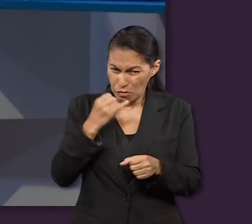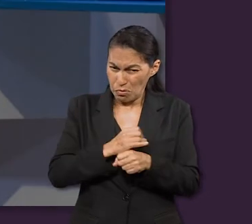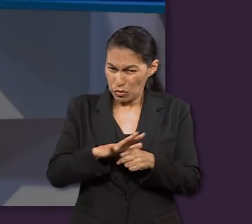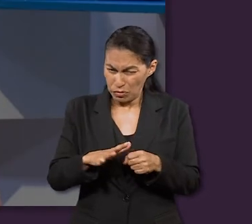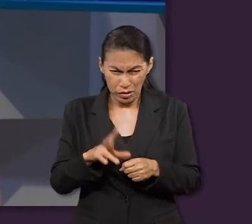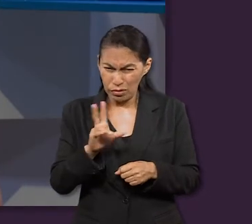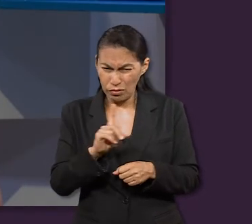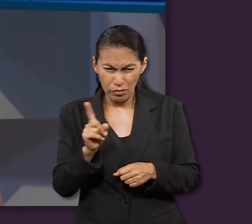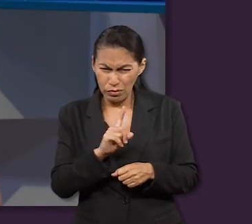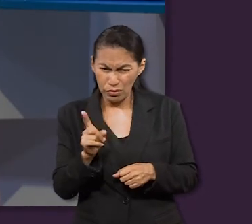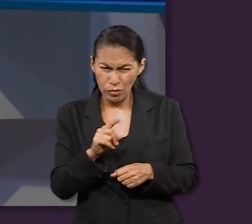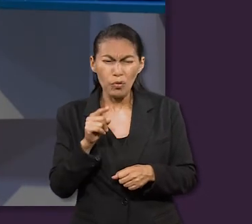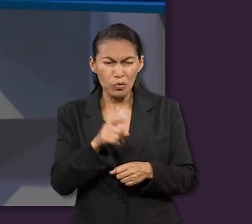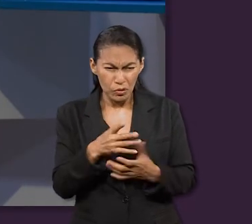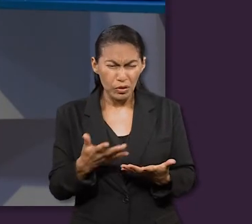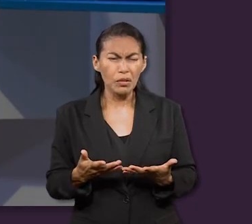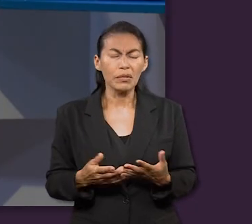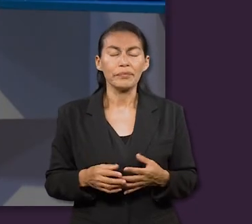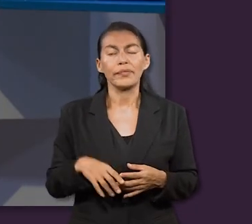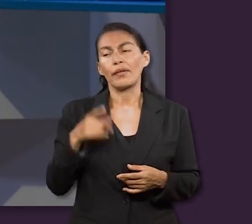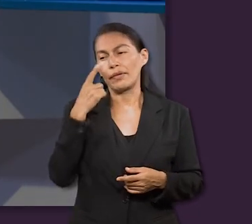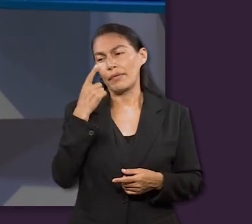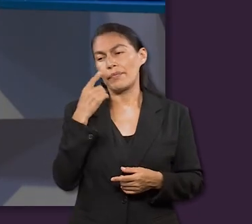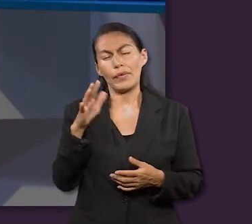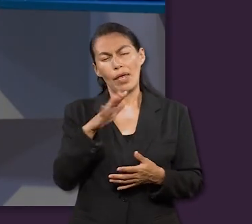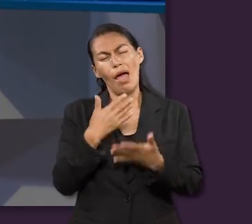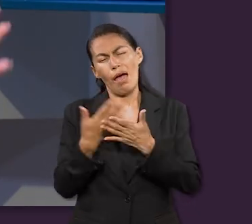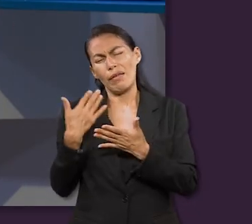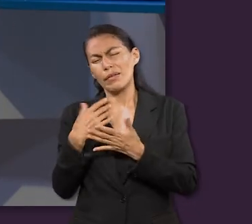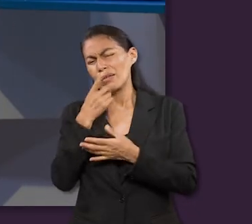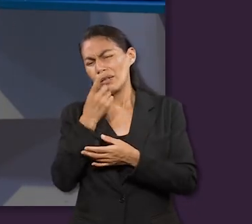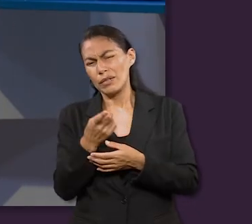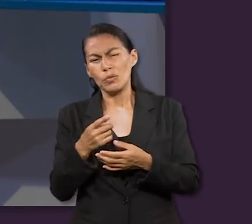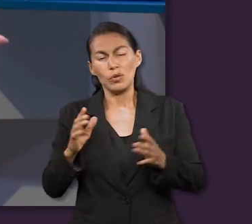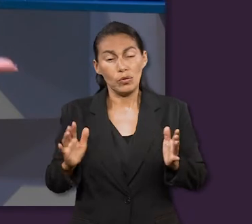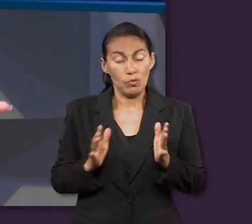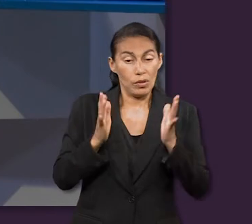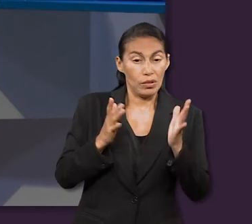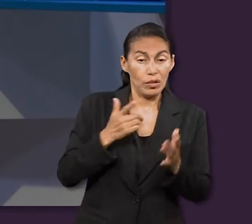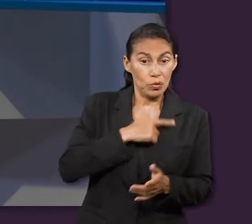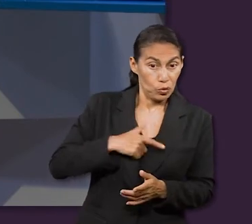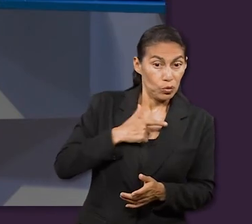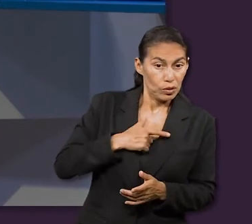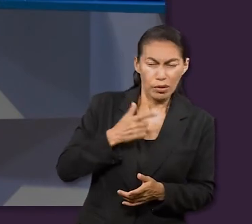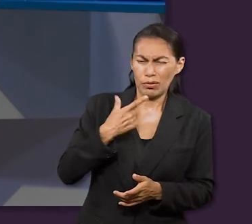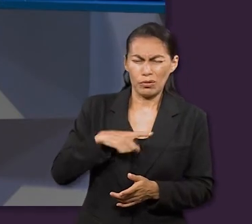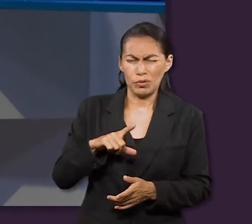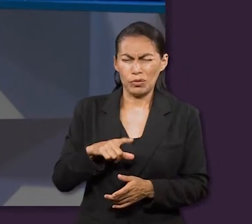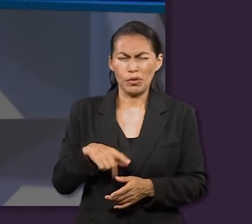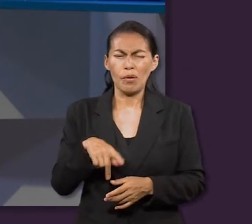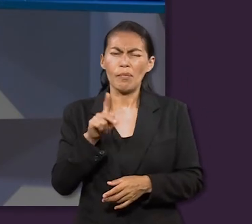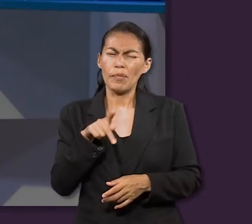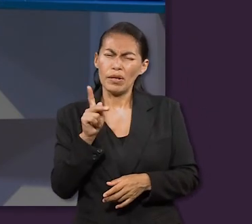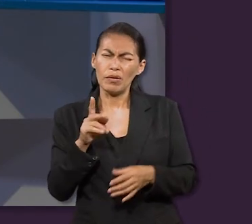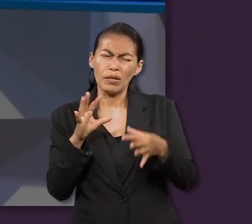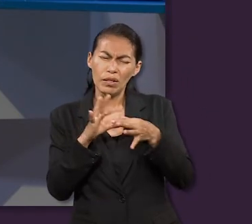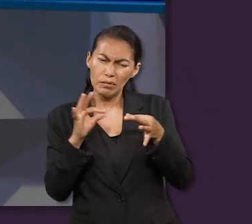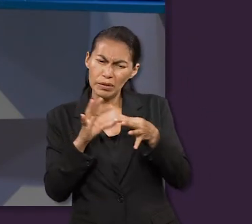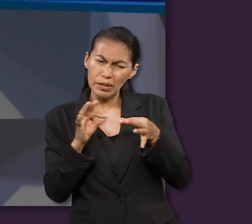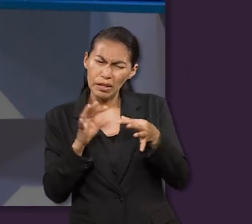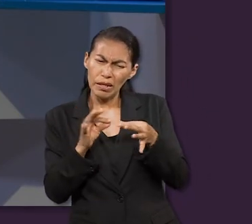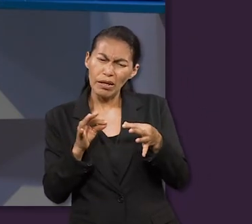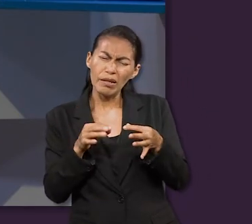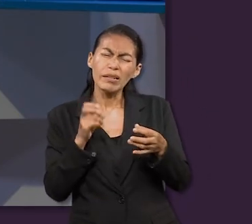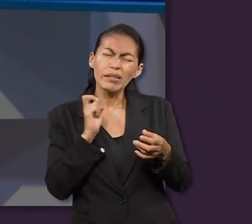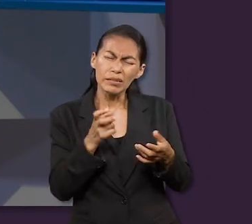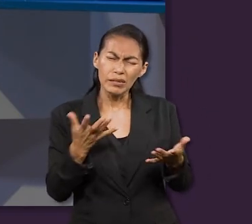Hay dos cosas aquí bien importantes. Ya hablamos al inicio sobre las sorpresas, si nos gustan, si no nos gustan. Y me